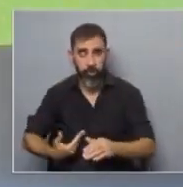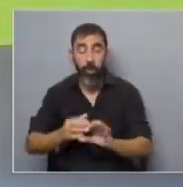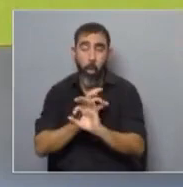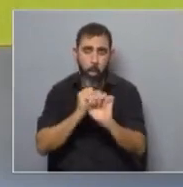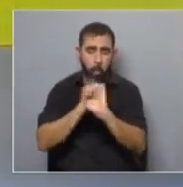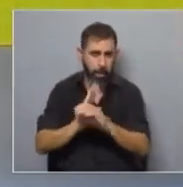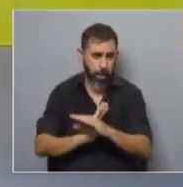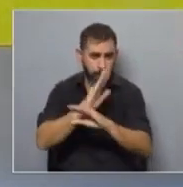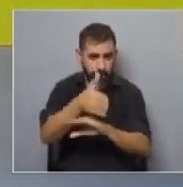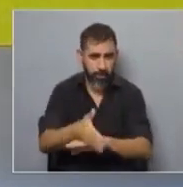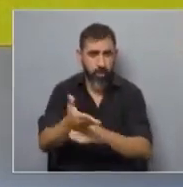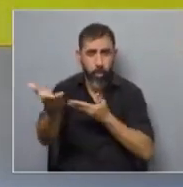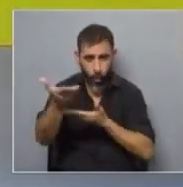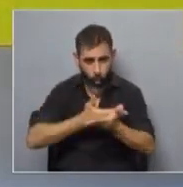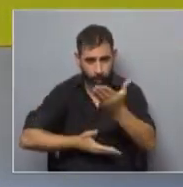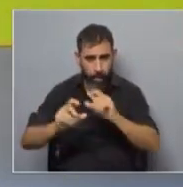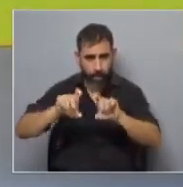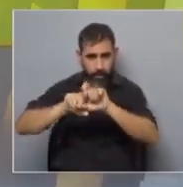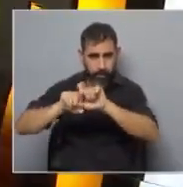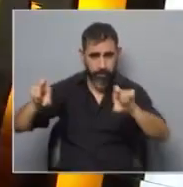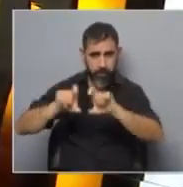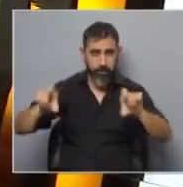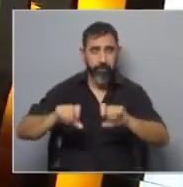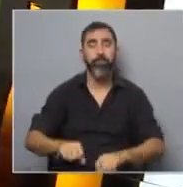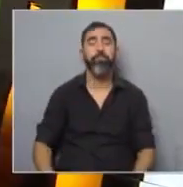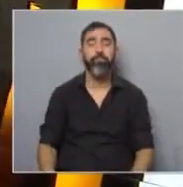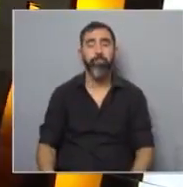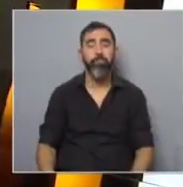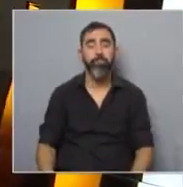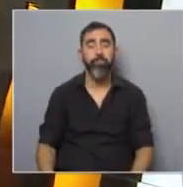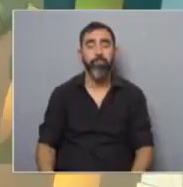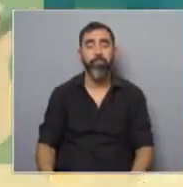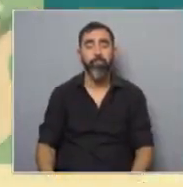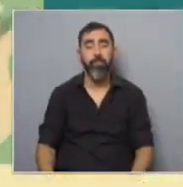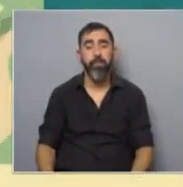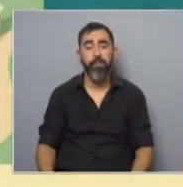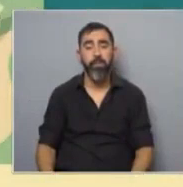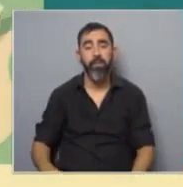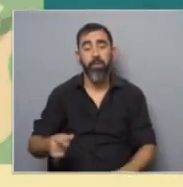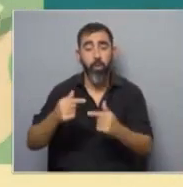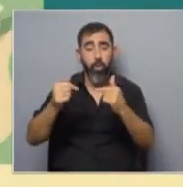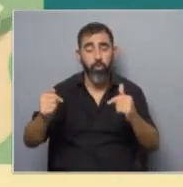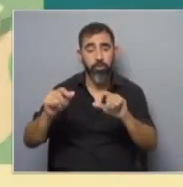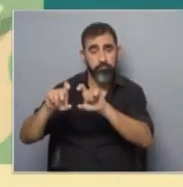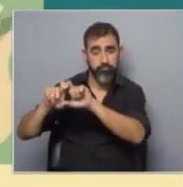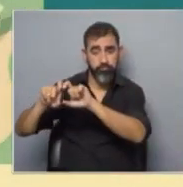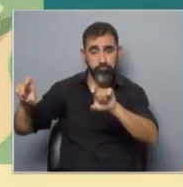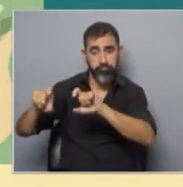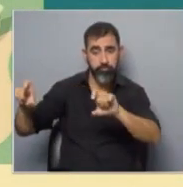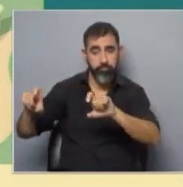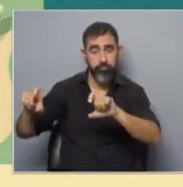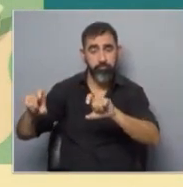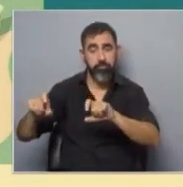Y, de hecho, vamos a compartir la dirección leo en lexiland.com. Es una herramienta, entonces, fruto